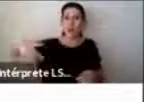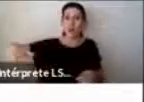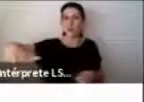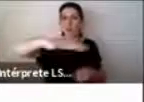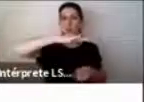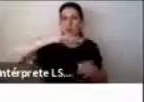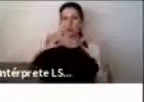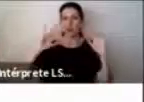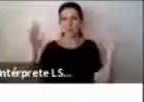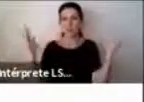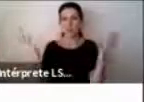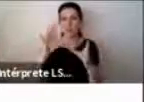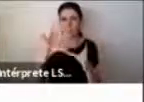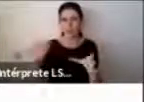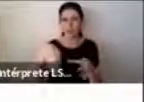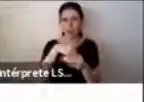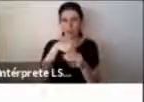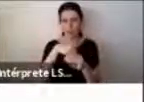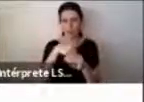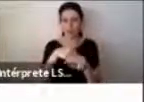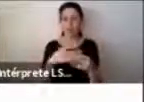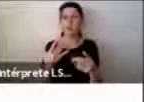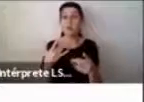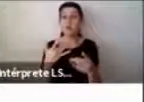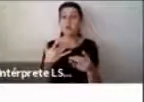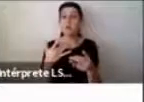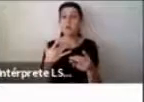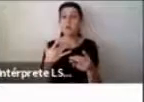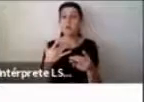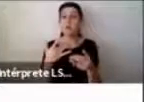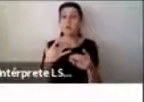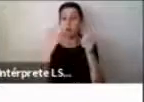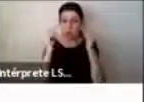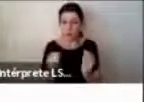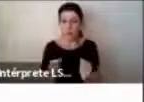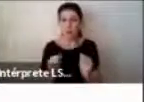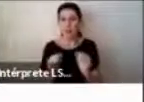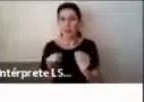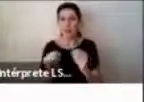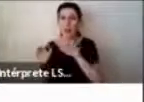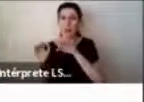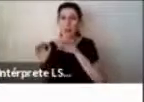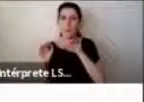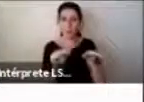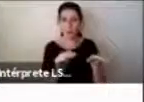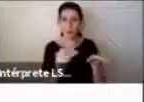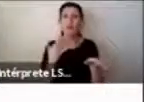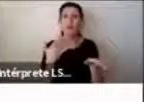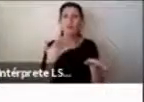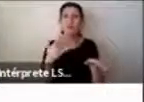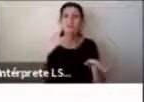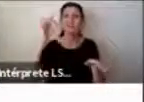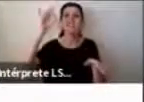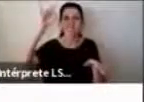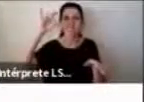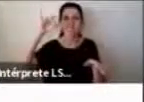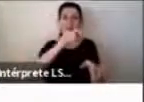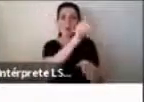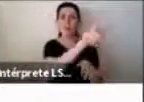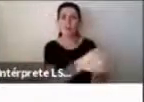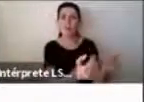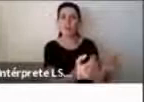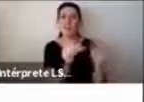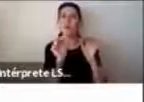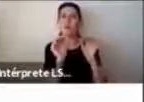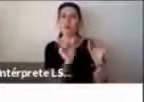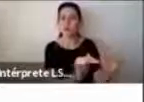es capaz de prestar los apoyos porque también tiene conocimiento acerca de cuáles son los apoyos que puede requerir o cuáles son las características que engloban